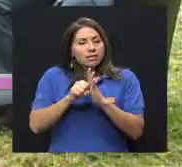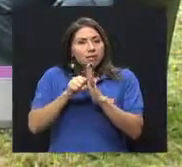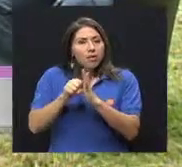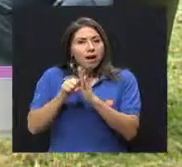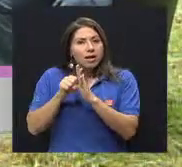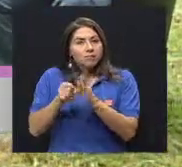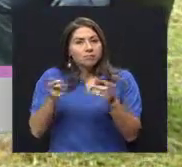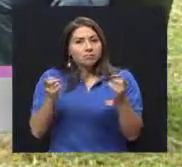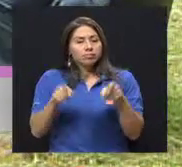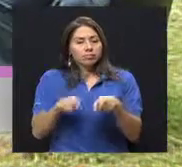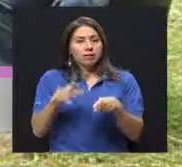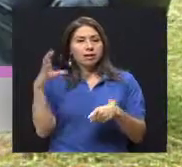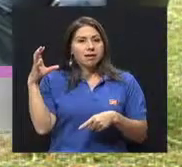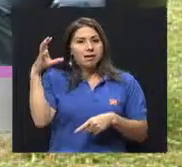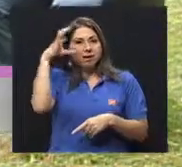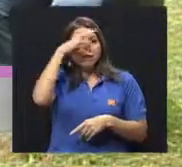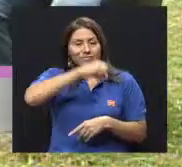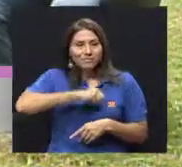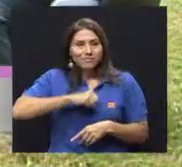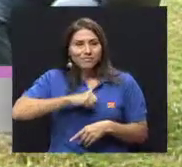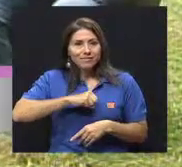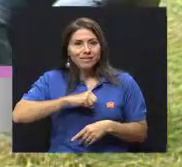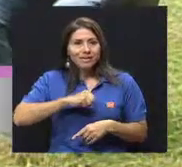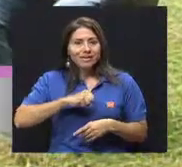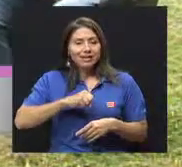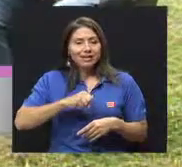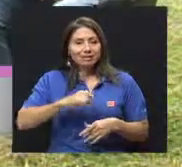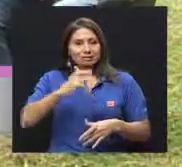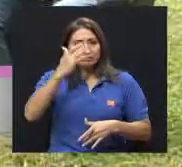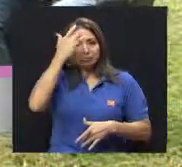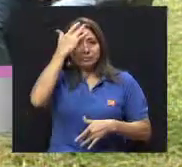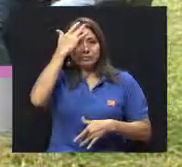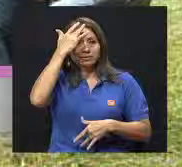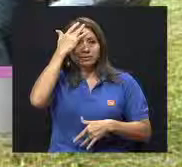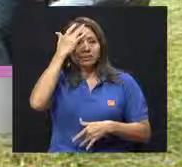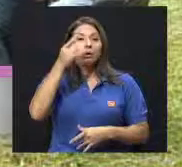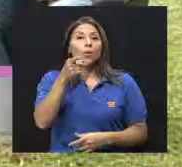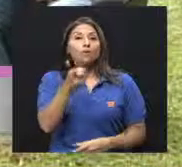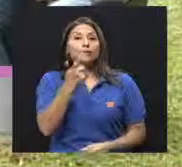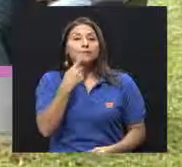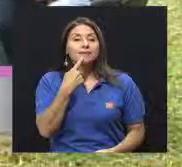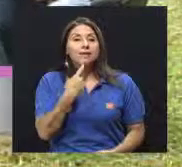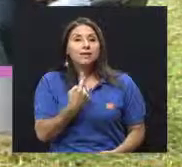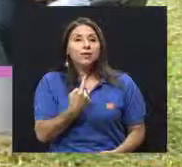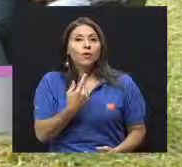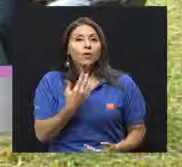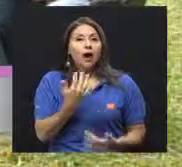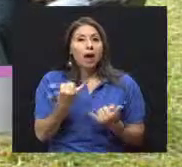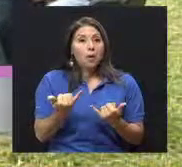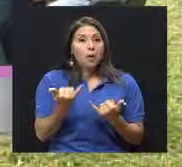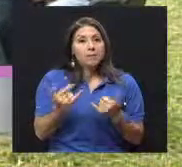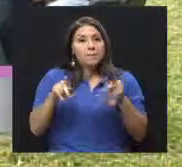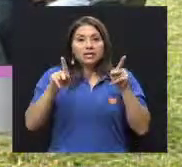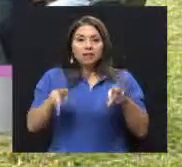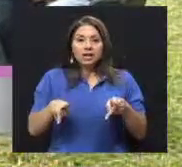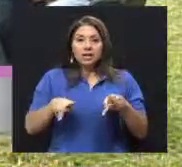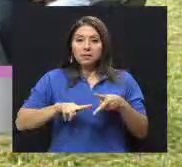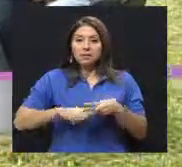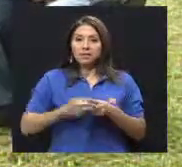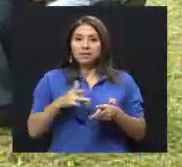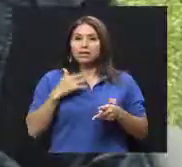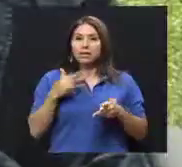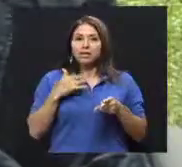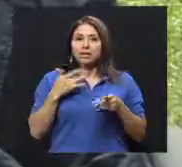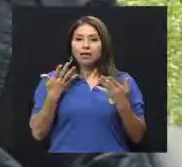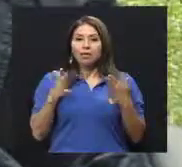se empiezan a hacer visibles en las personas. Como nos comentó ahora, la ligera pérdida de peso al